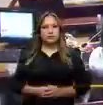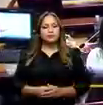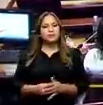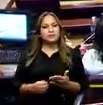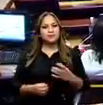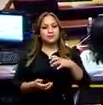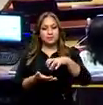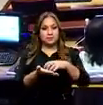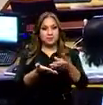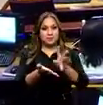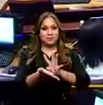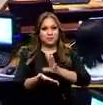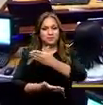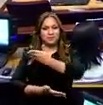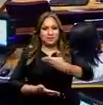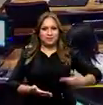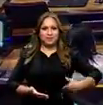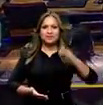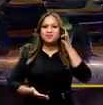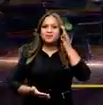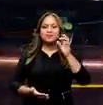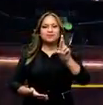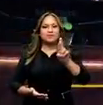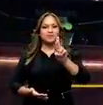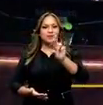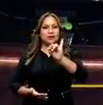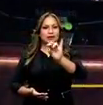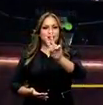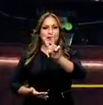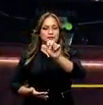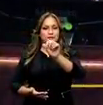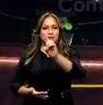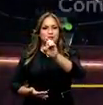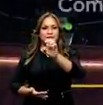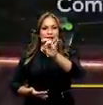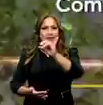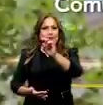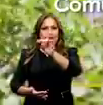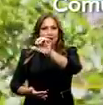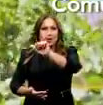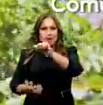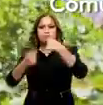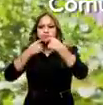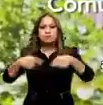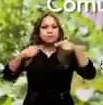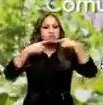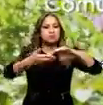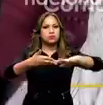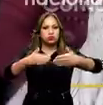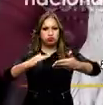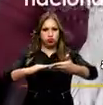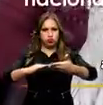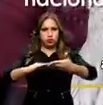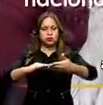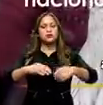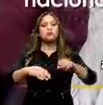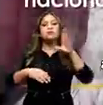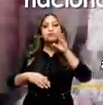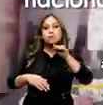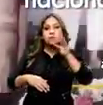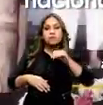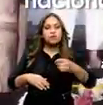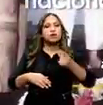La presidenta de la Asamblea Nacional, Gabriela Rivadeneira, convocó a las comunas, comunidades, pueblos